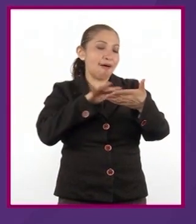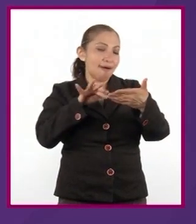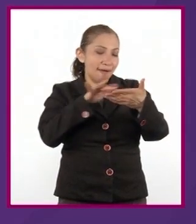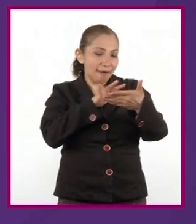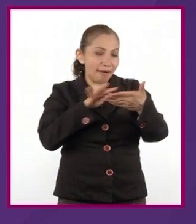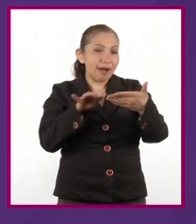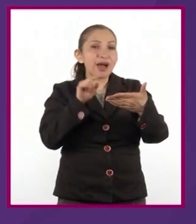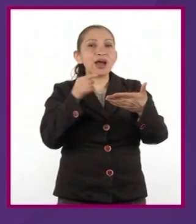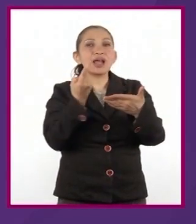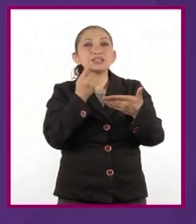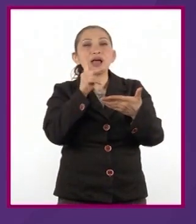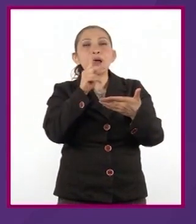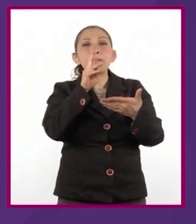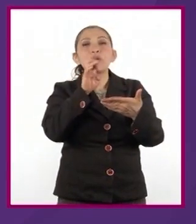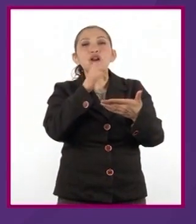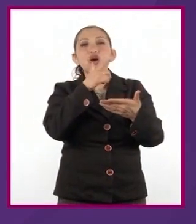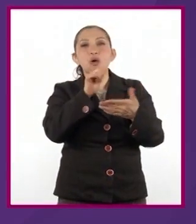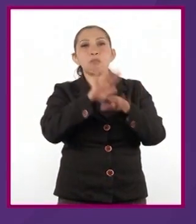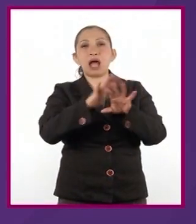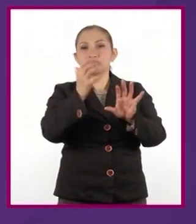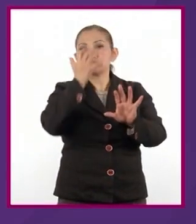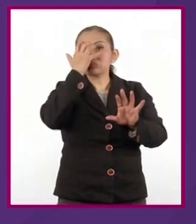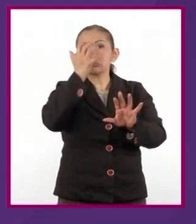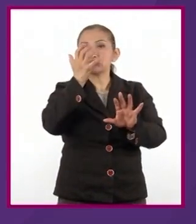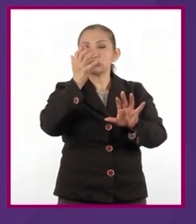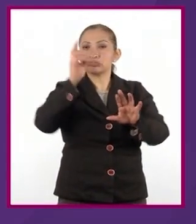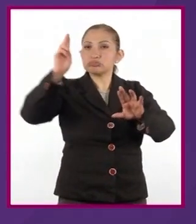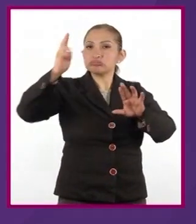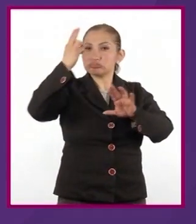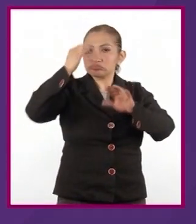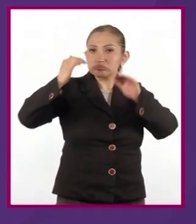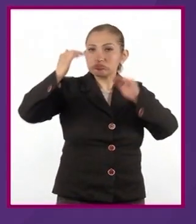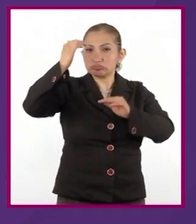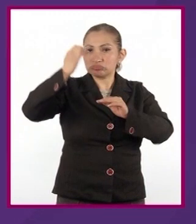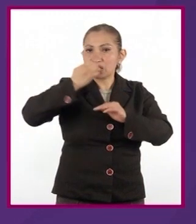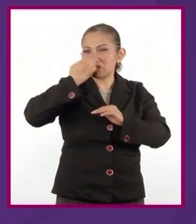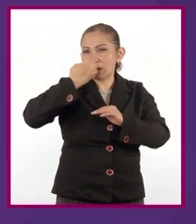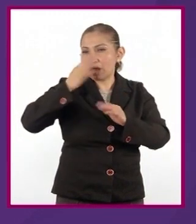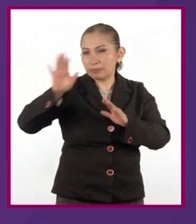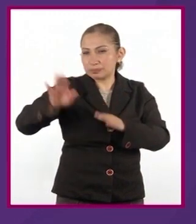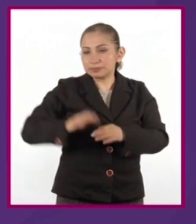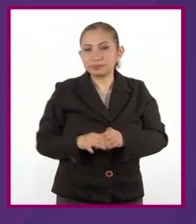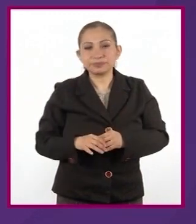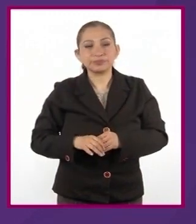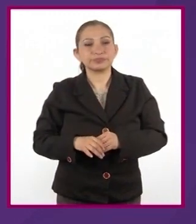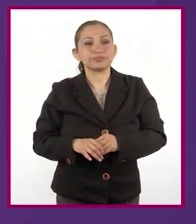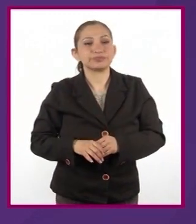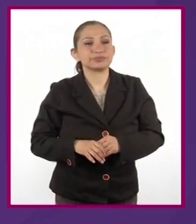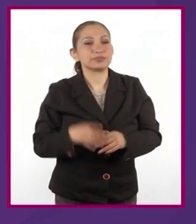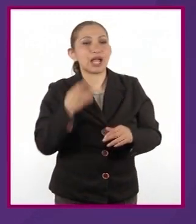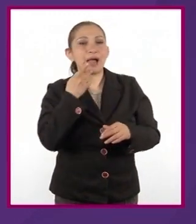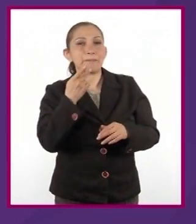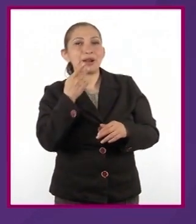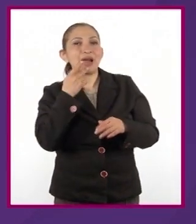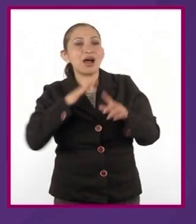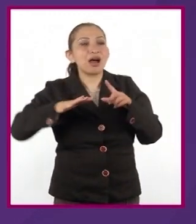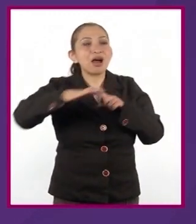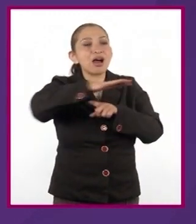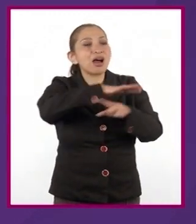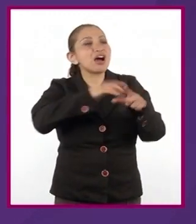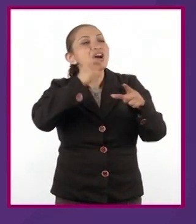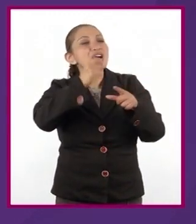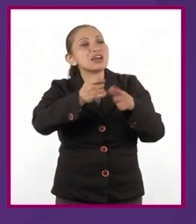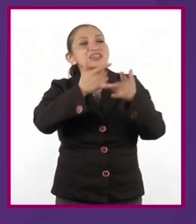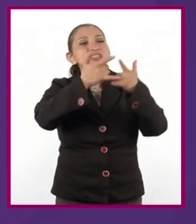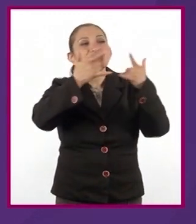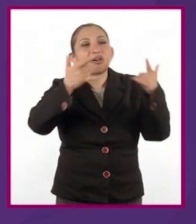de un prólogo más académico, en donde realmente está hablando del contexto histórico, del